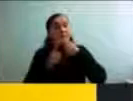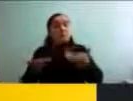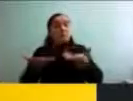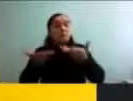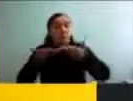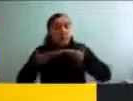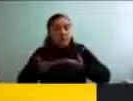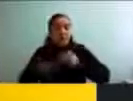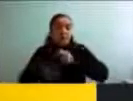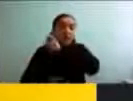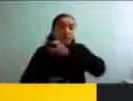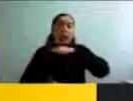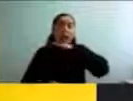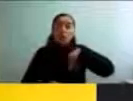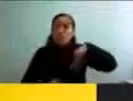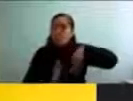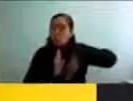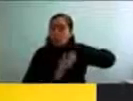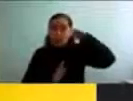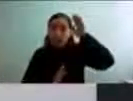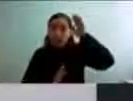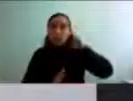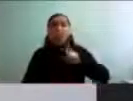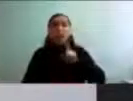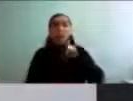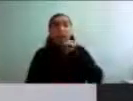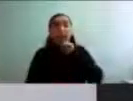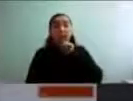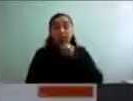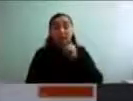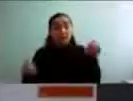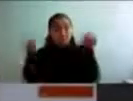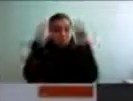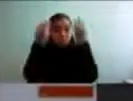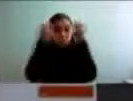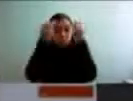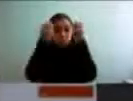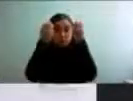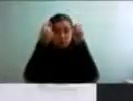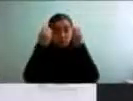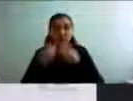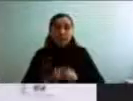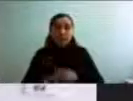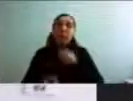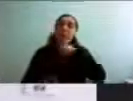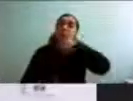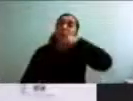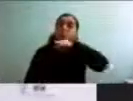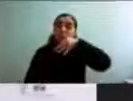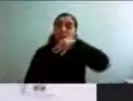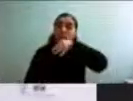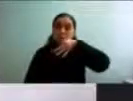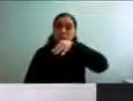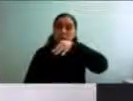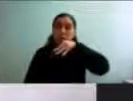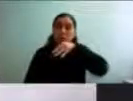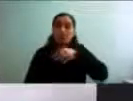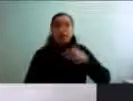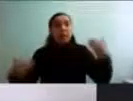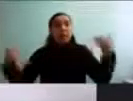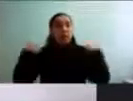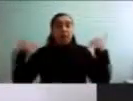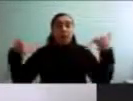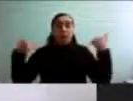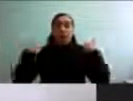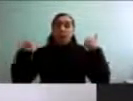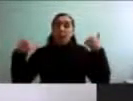adultos mayores. Hemos tenido capacitaciones, hemos tenido charlas, hemos tenido gimnasia, que